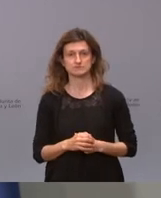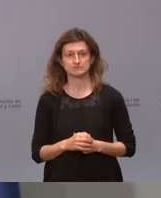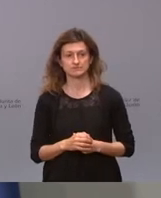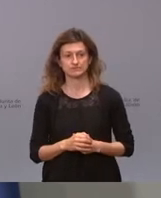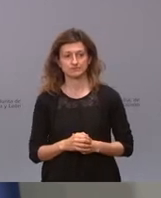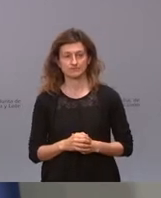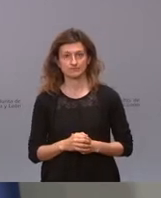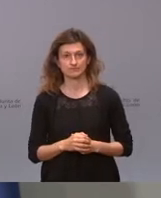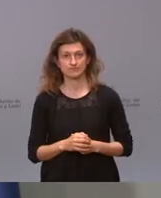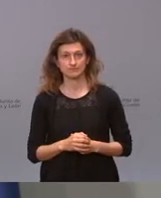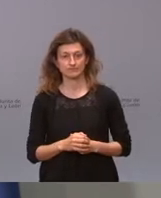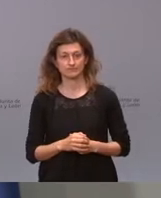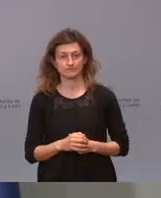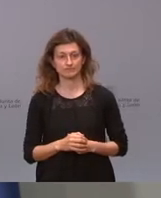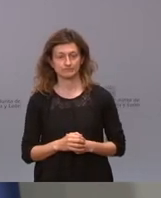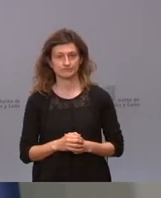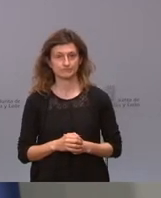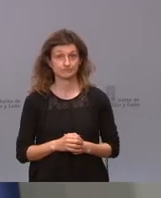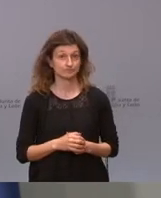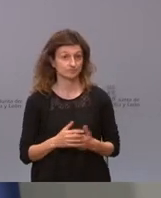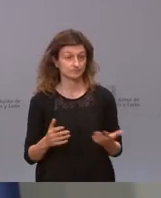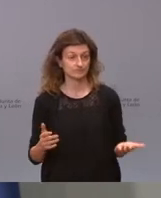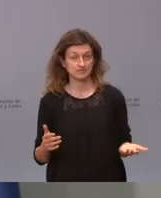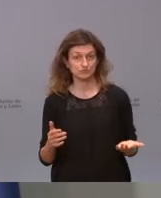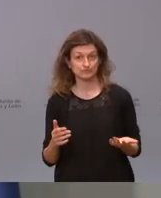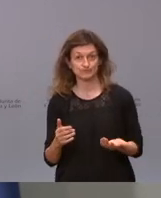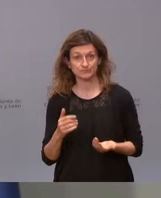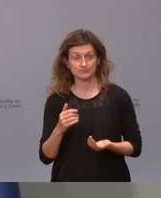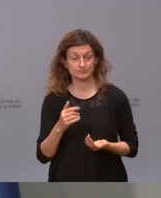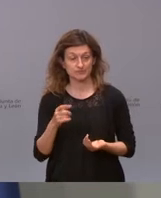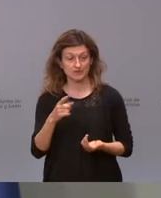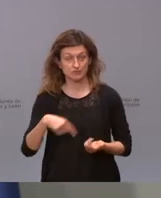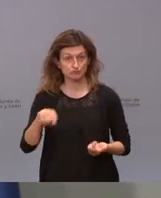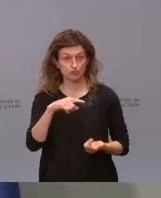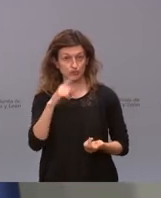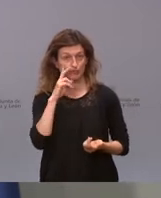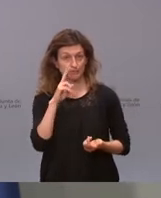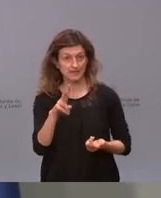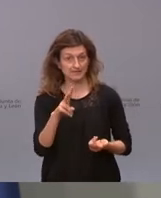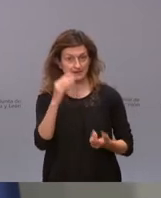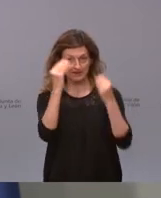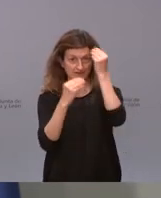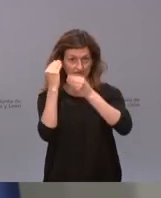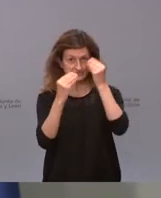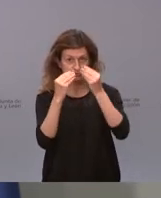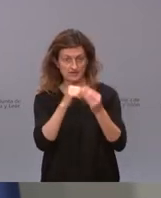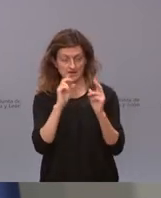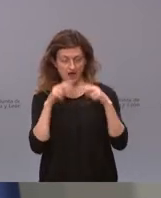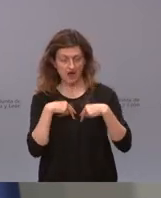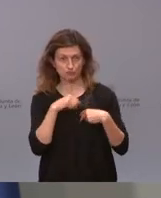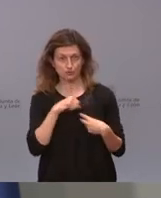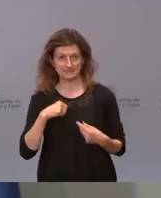durísimo y eso lo que nos tiene que mover es a la reflexión y a la autocrítica